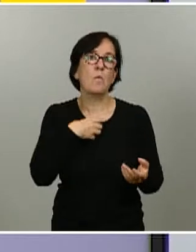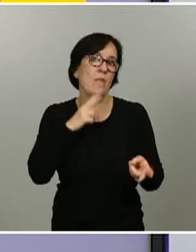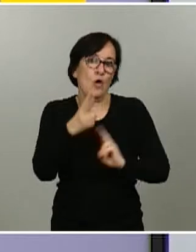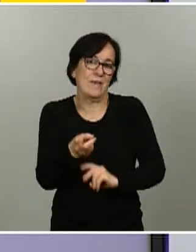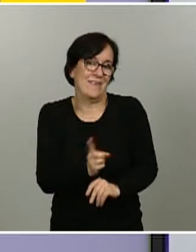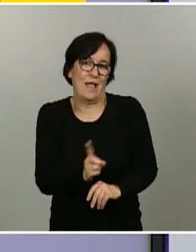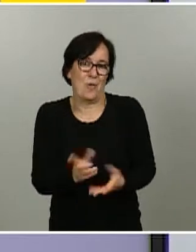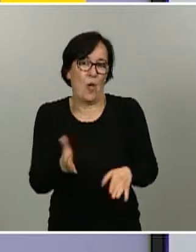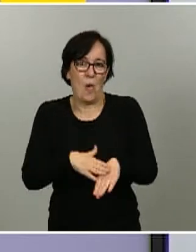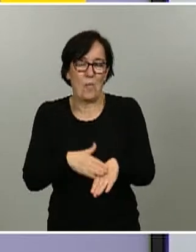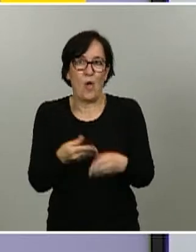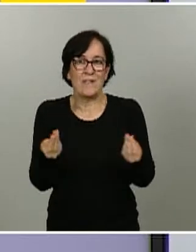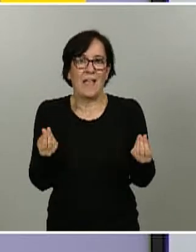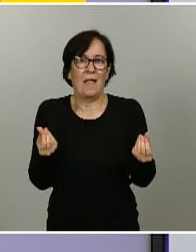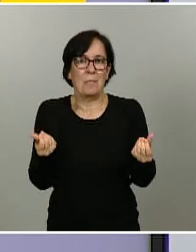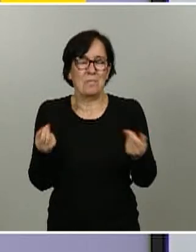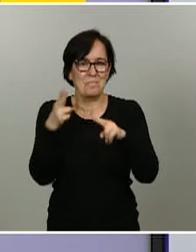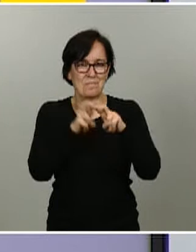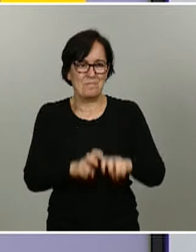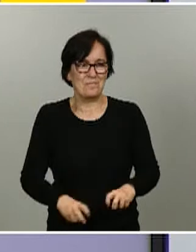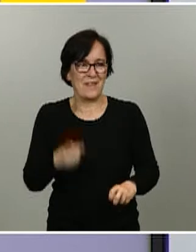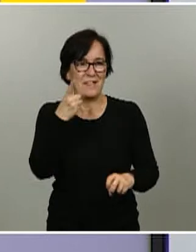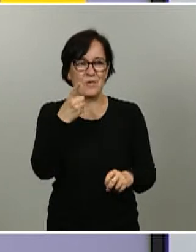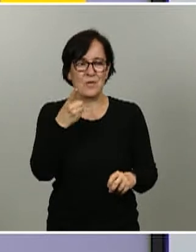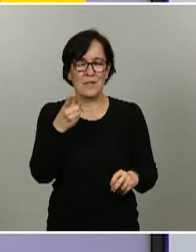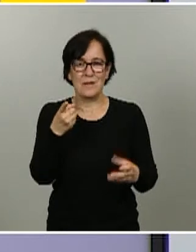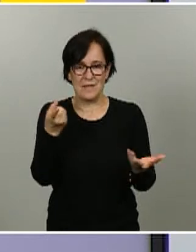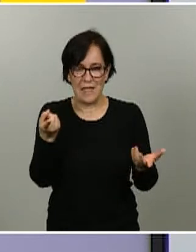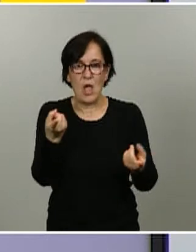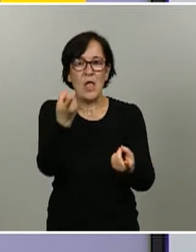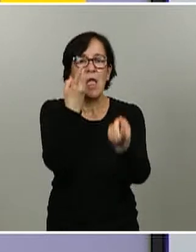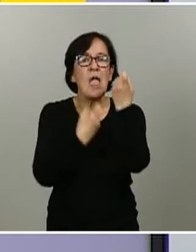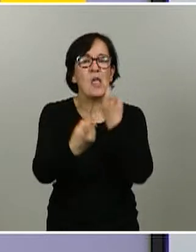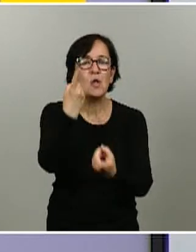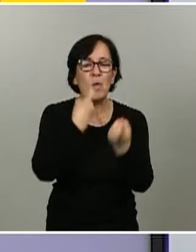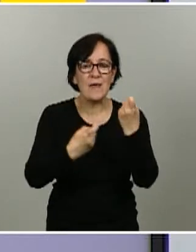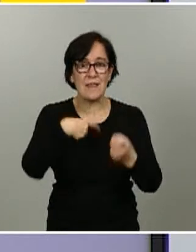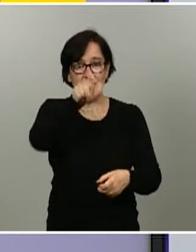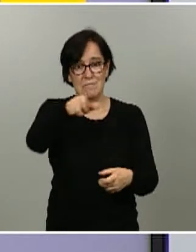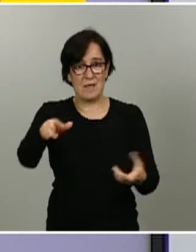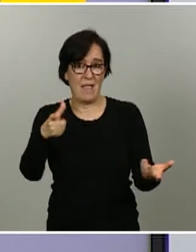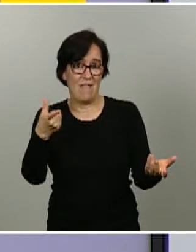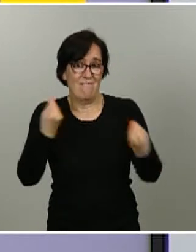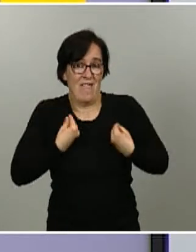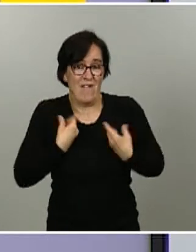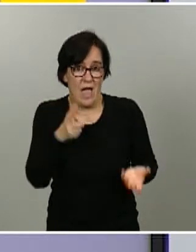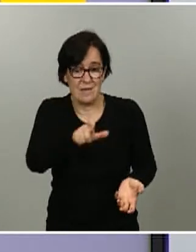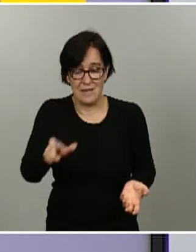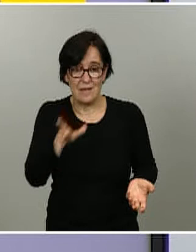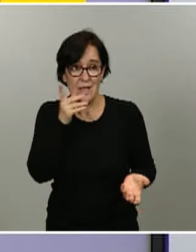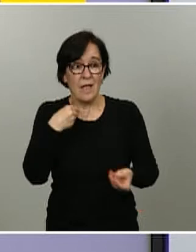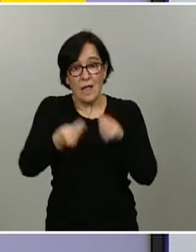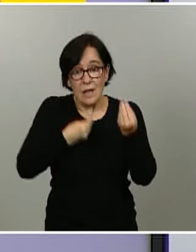es una encuesta dirigida a personas que obviamente están vivas, las personas que íbamos a